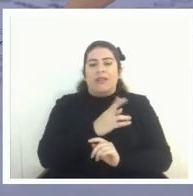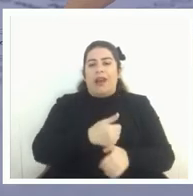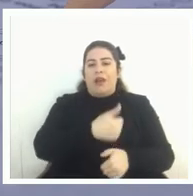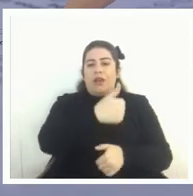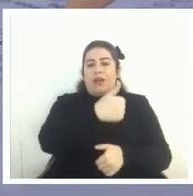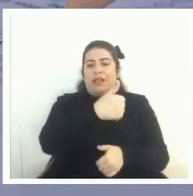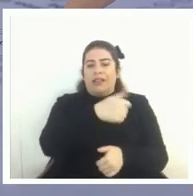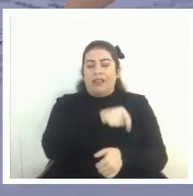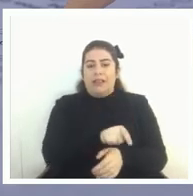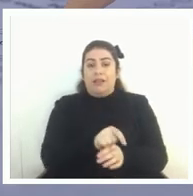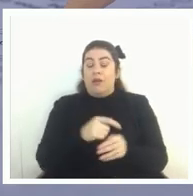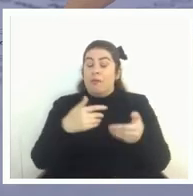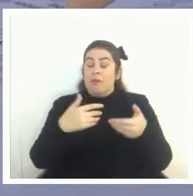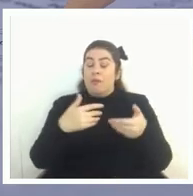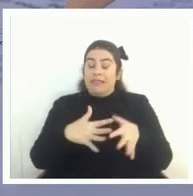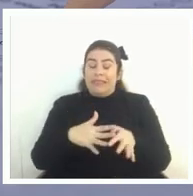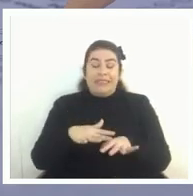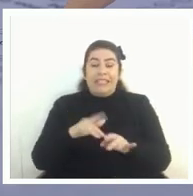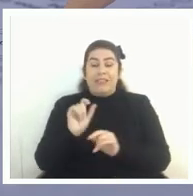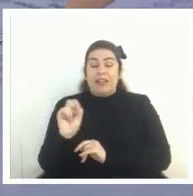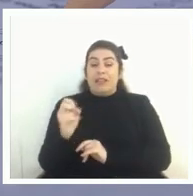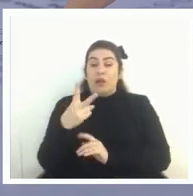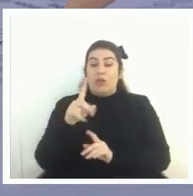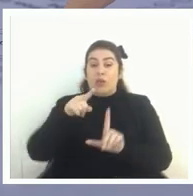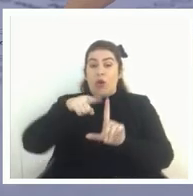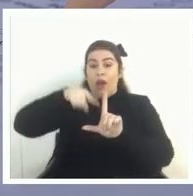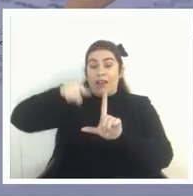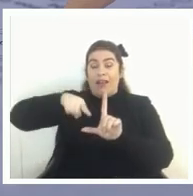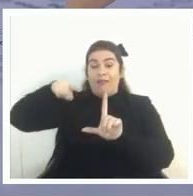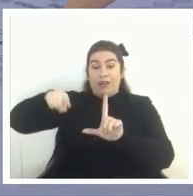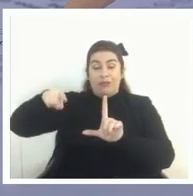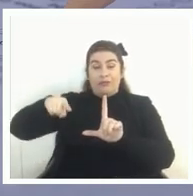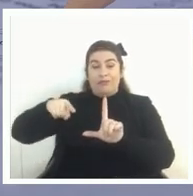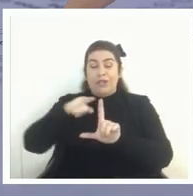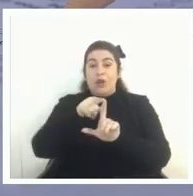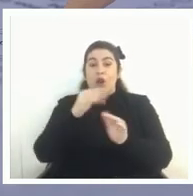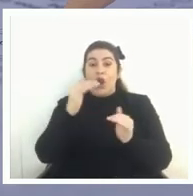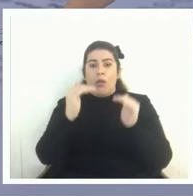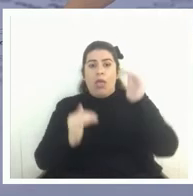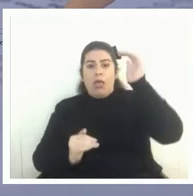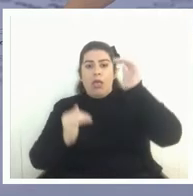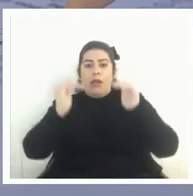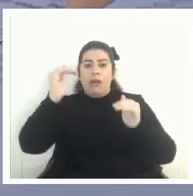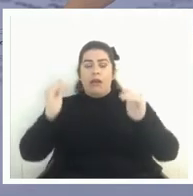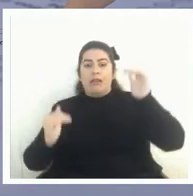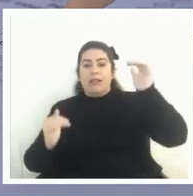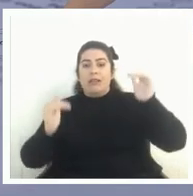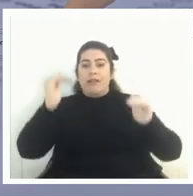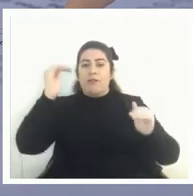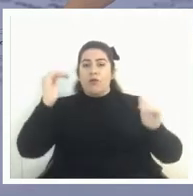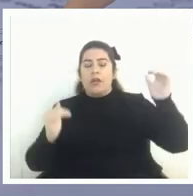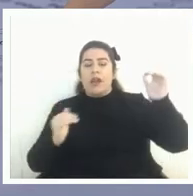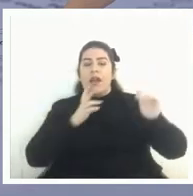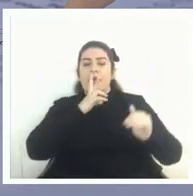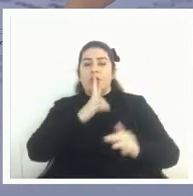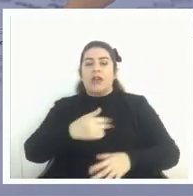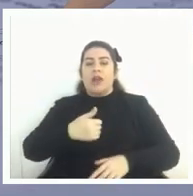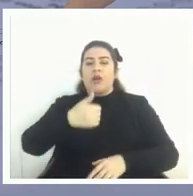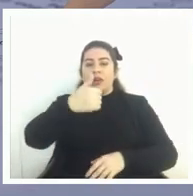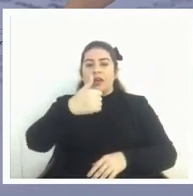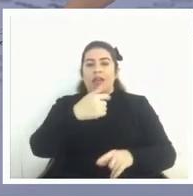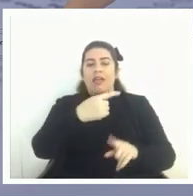escandaloso del segundo gráfico es cómo se distribuye la cantidad de respuestas correctas entre los alumnos de los